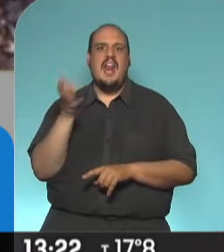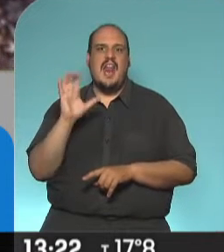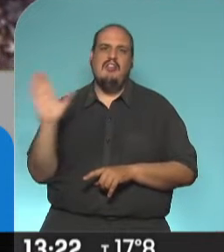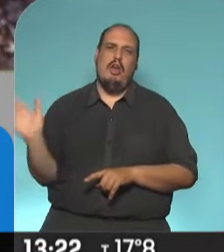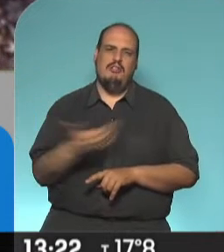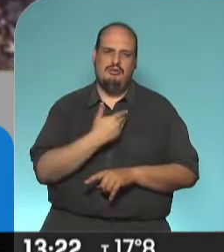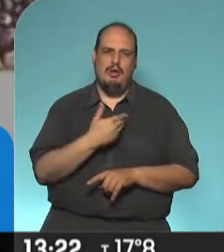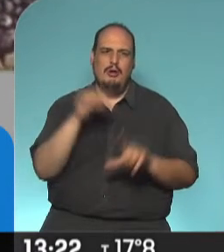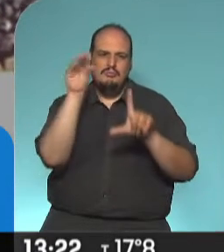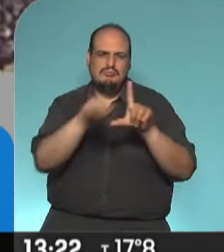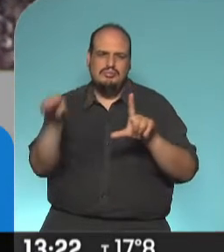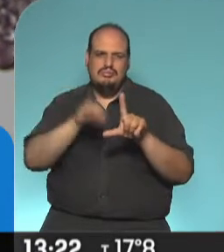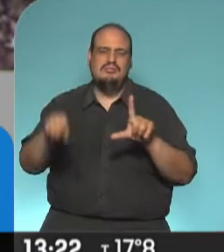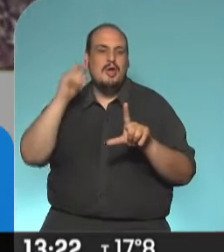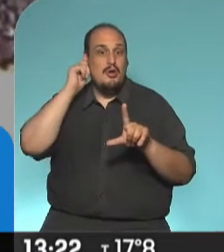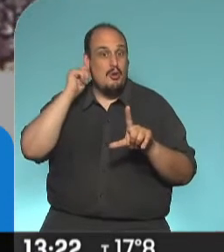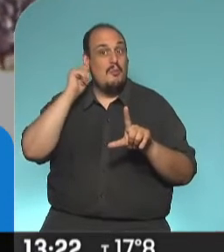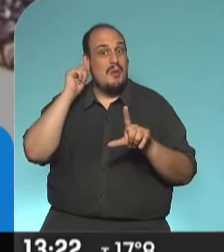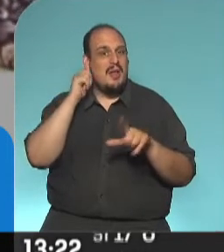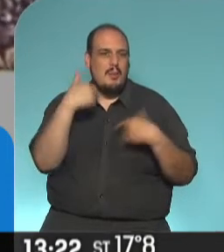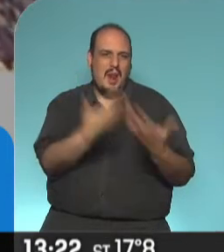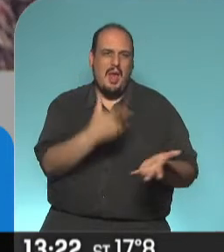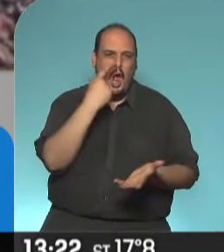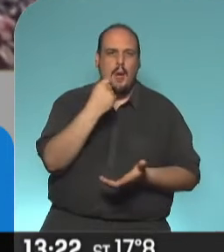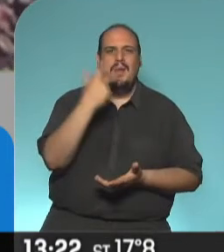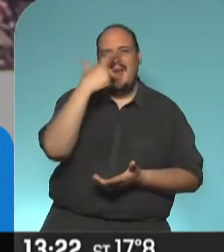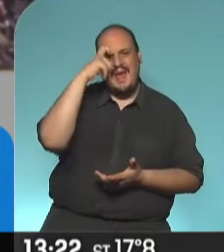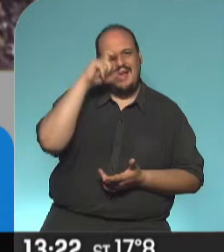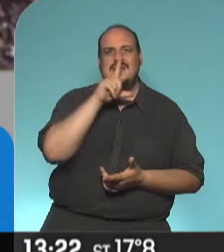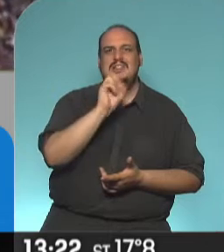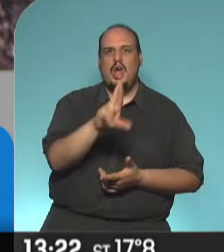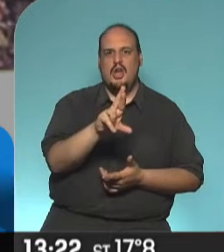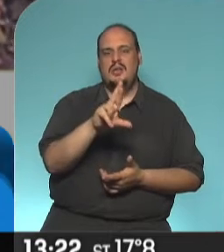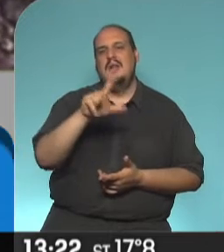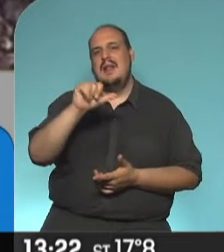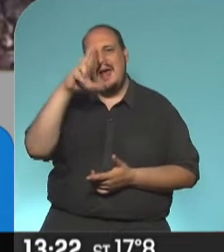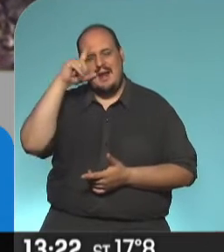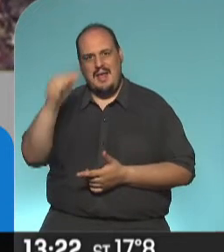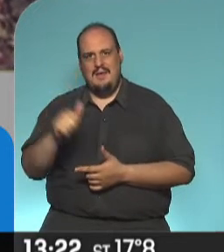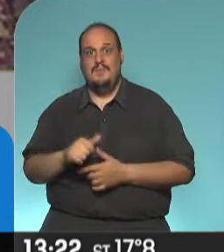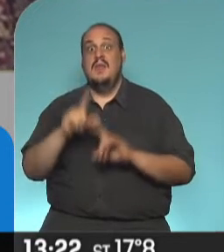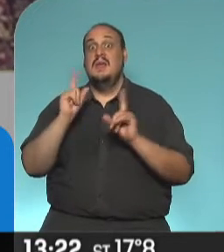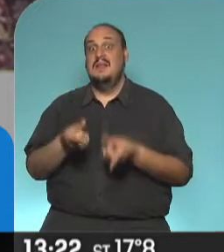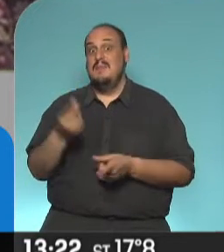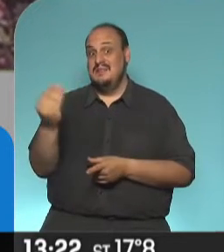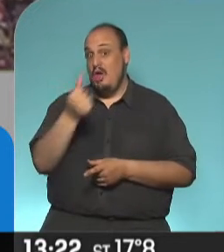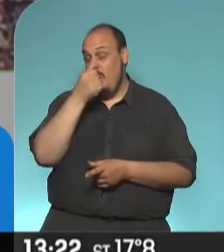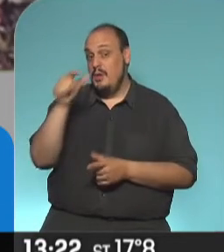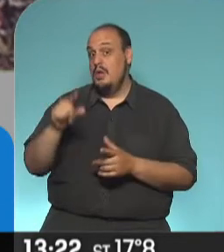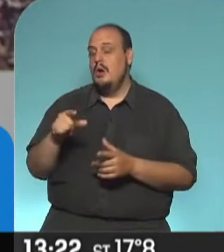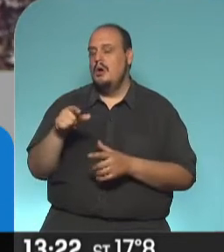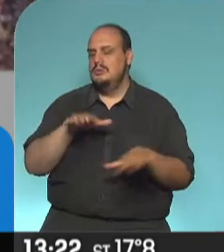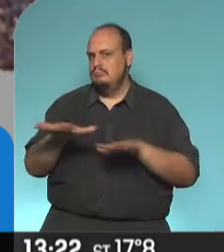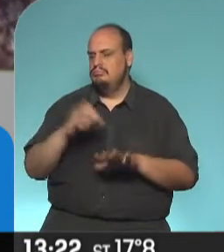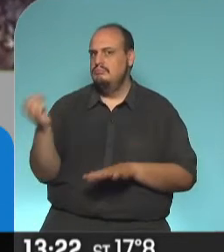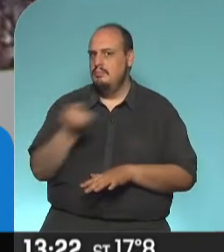de todos, con el festejo, el cumpleaños para Héctor Larrea. Uno de los acontecimientos del fin de semana va a ser este. Quiero proponerles